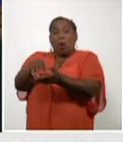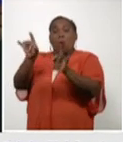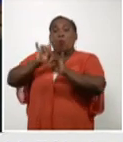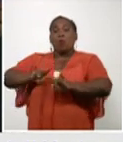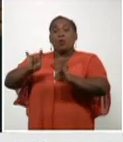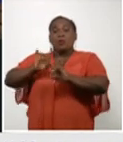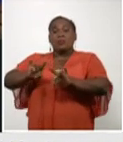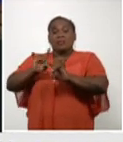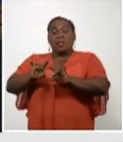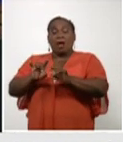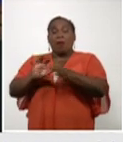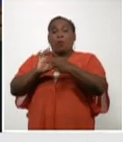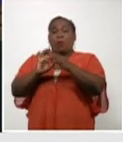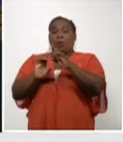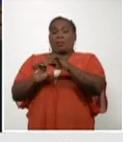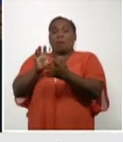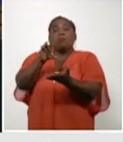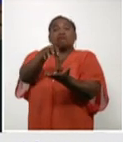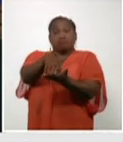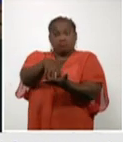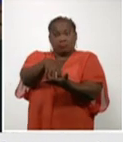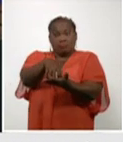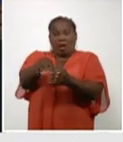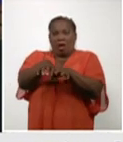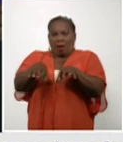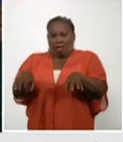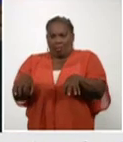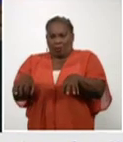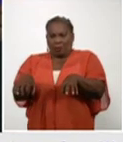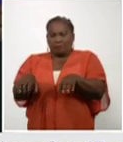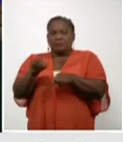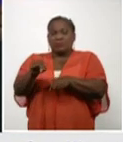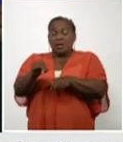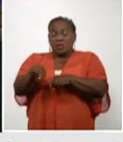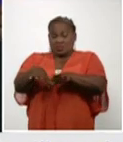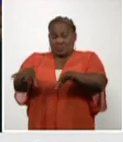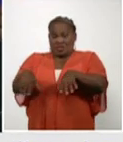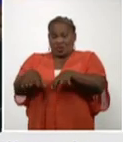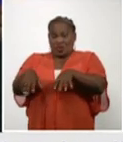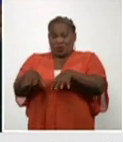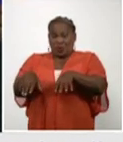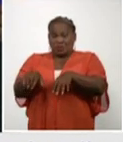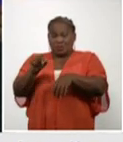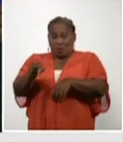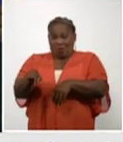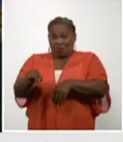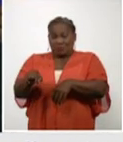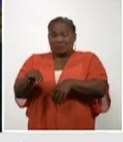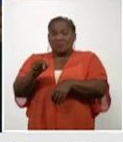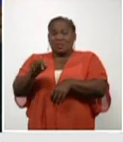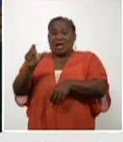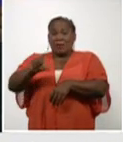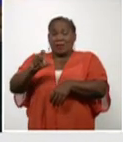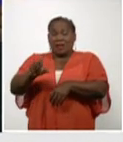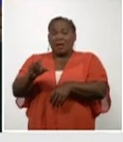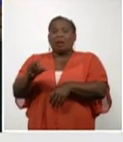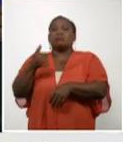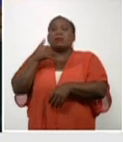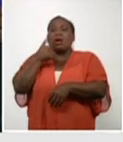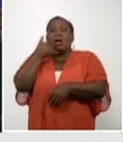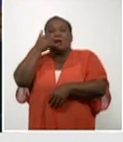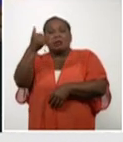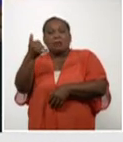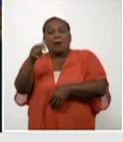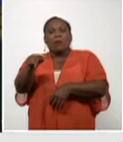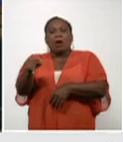Guantánamo. A propósito de la situación que presenta este territorio, conversamos telefónicamente con el director municipal de salud en ese